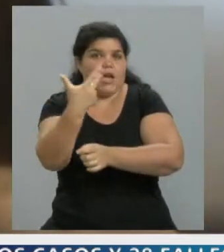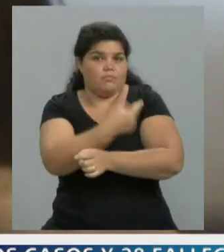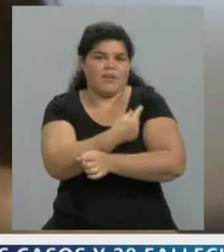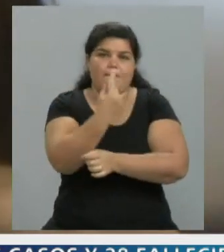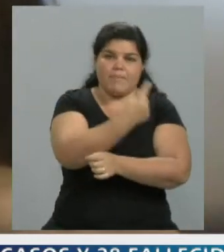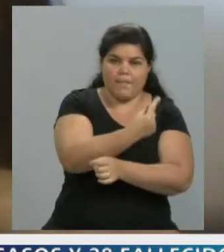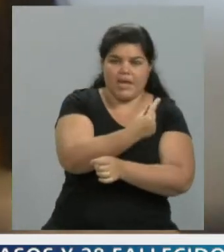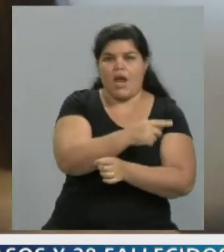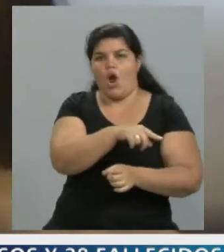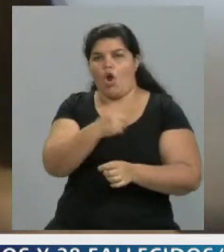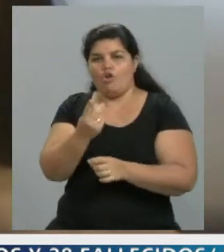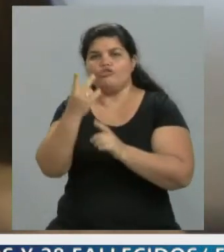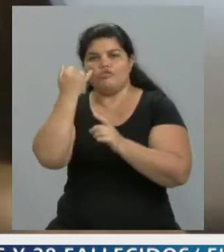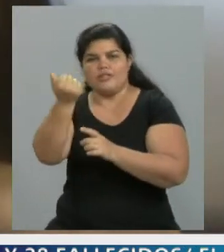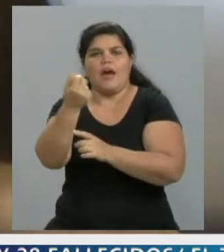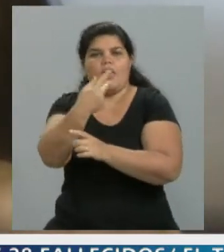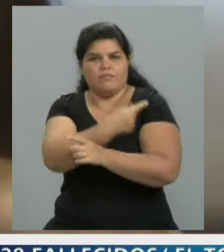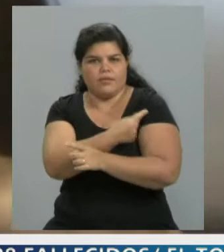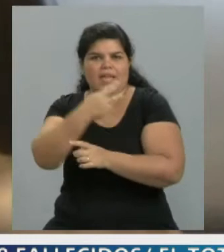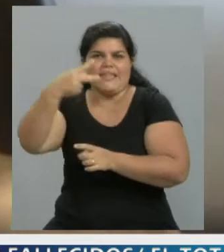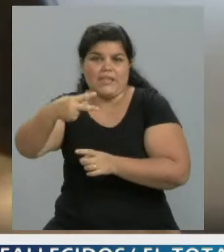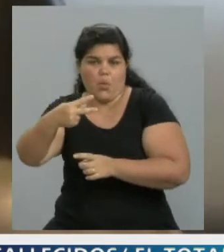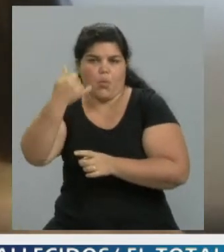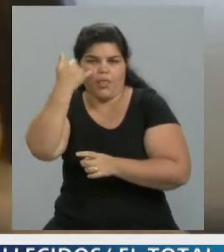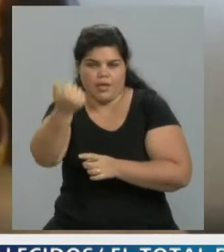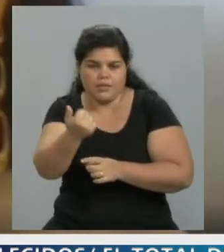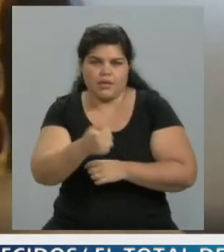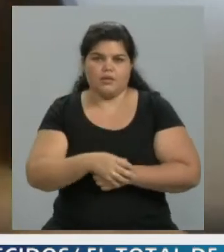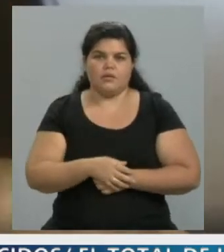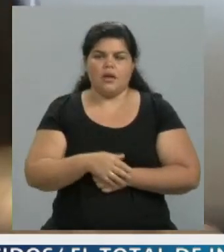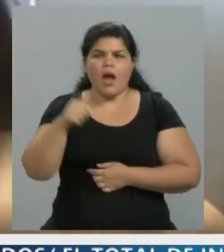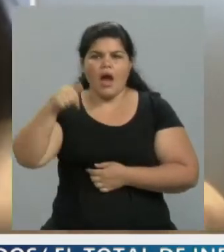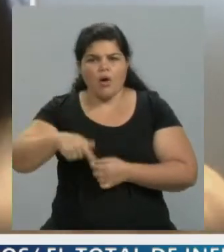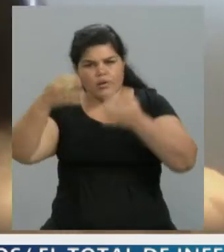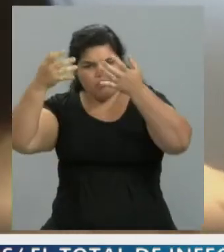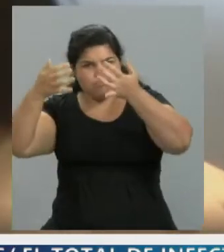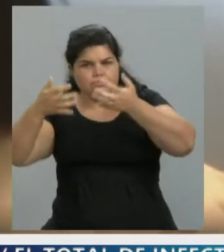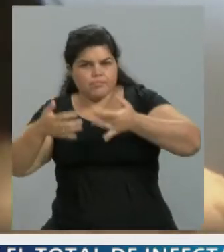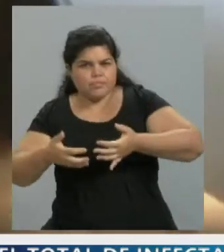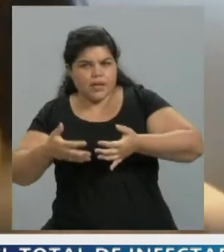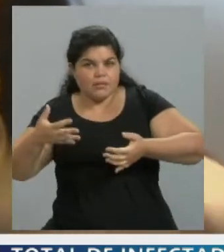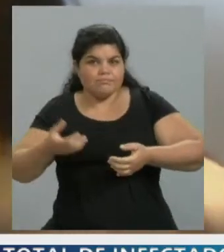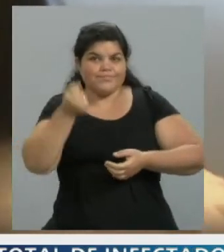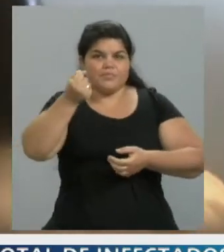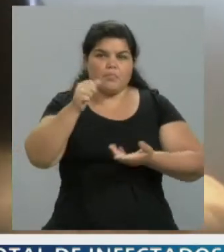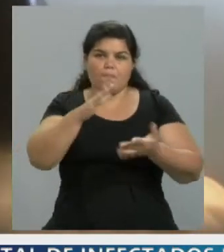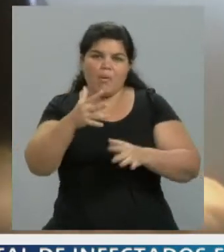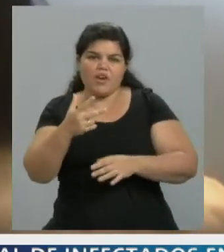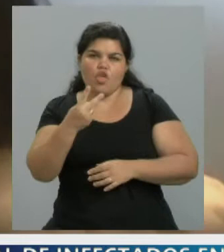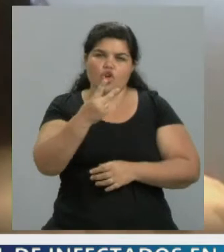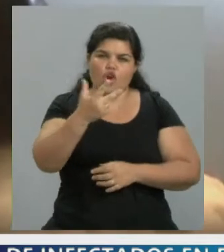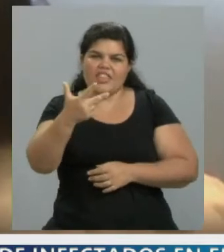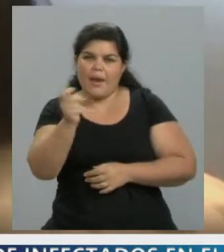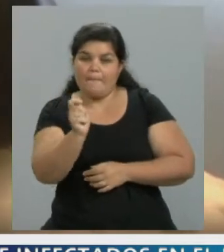ya tienen la segunda dosis, se ha evaluado que falta por lo menos unos dos o tres meses para